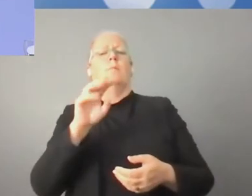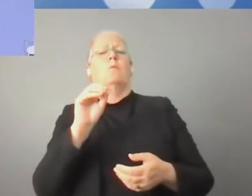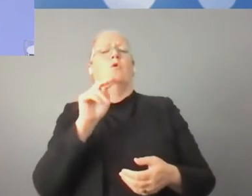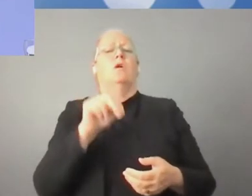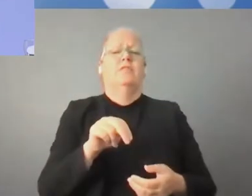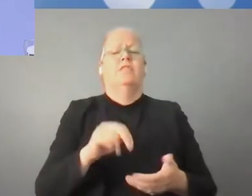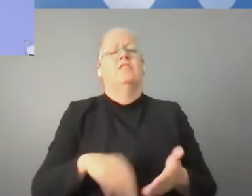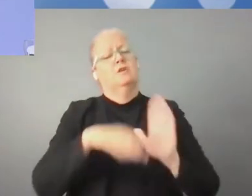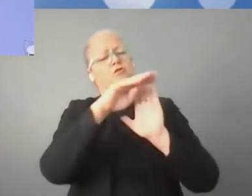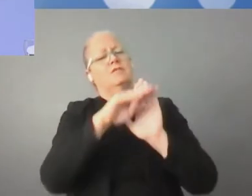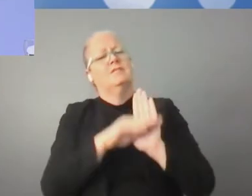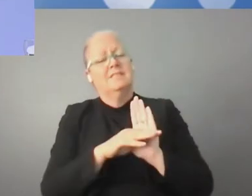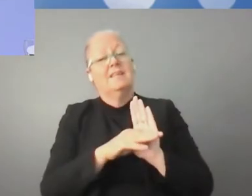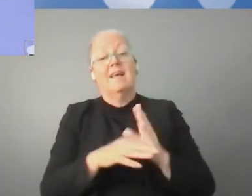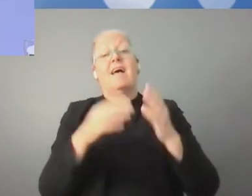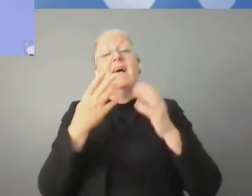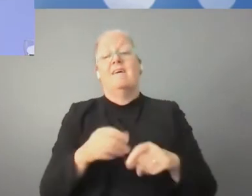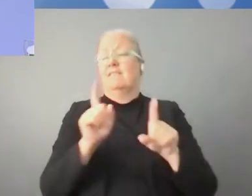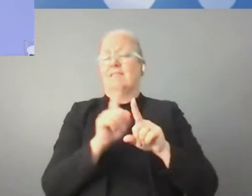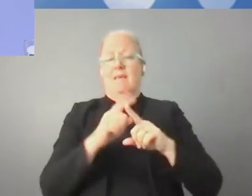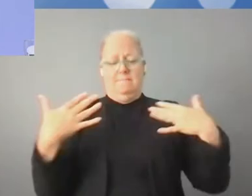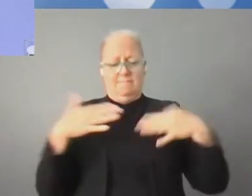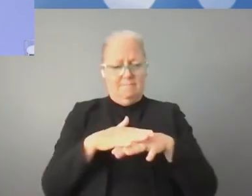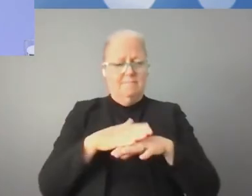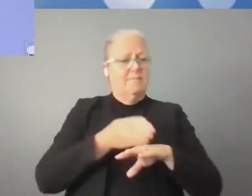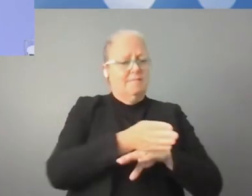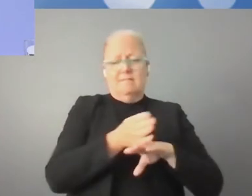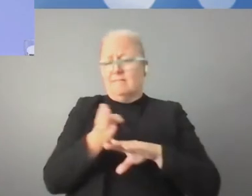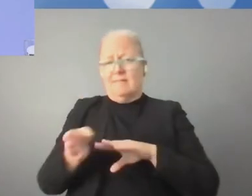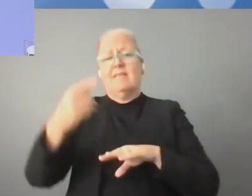y allí ustedes encontrarán